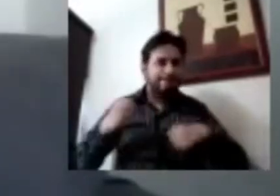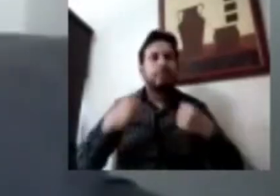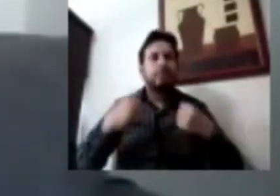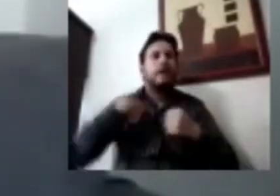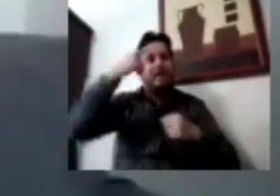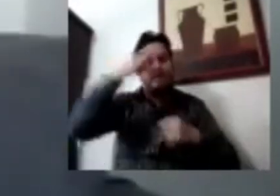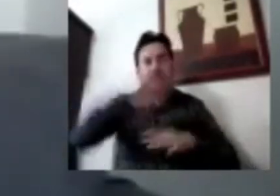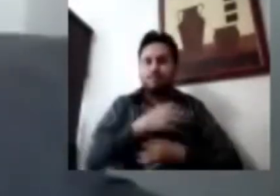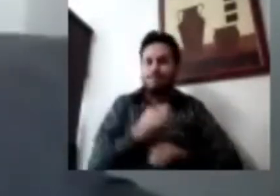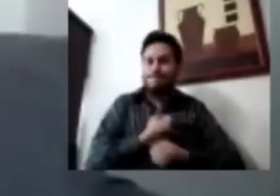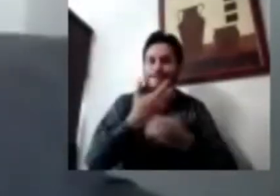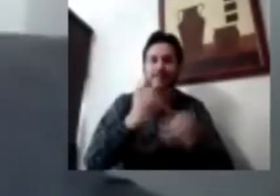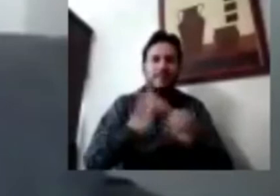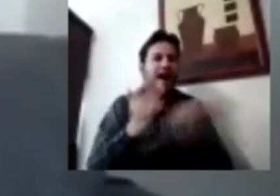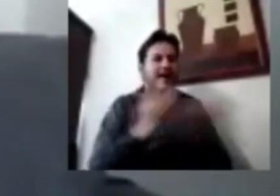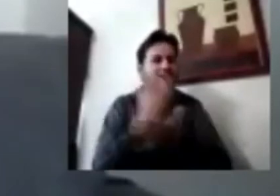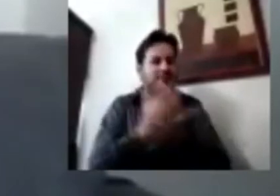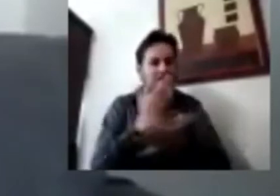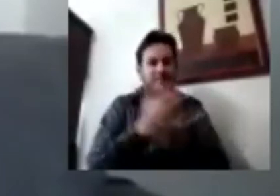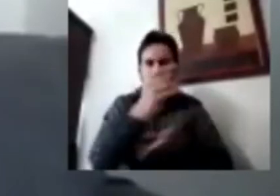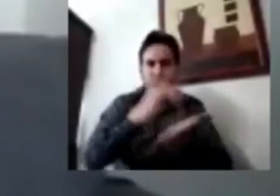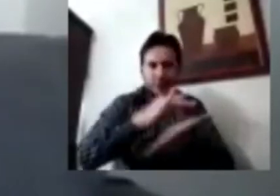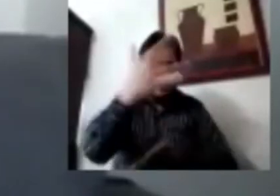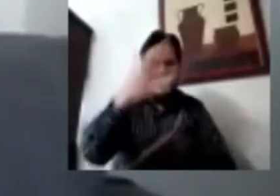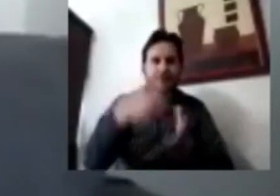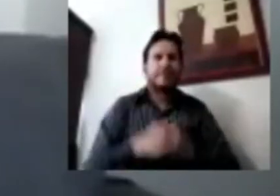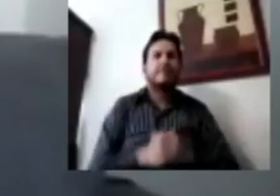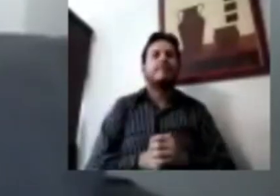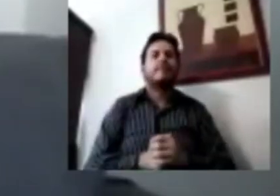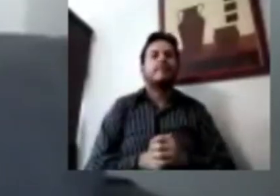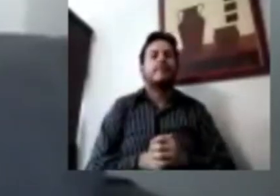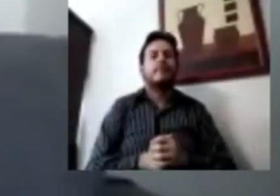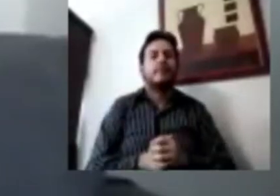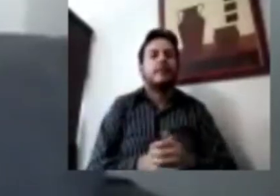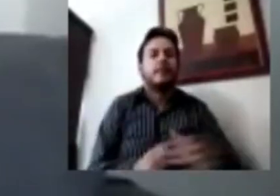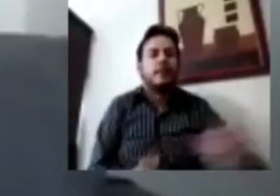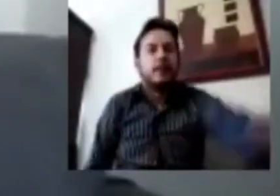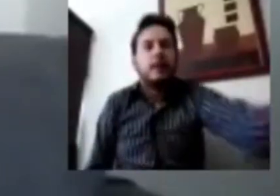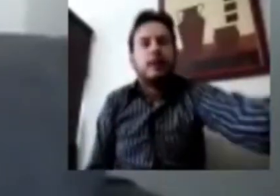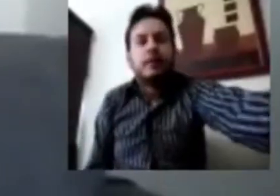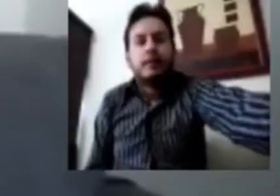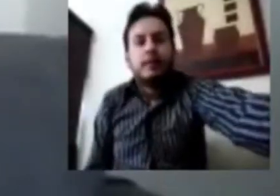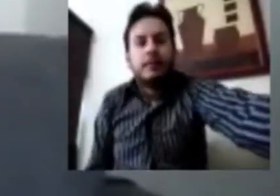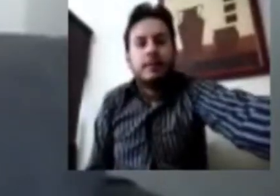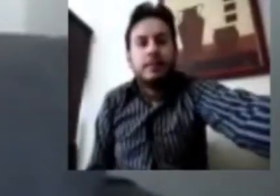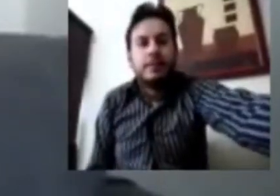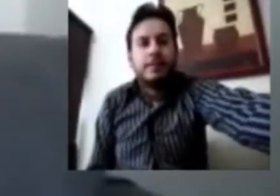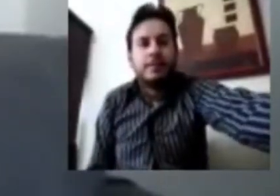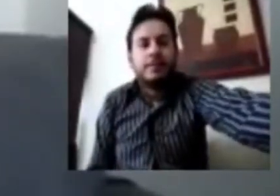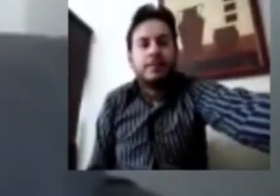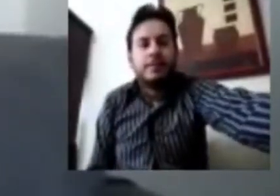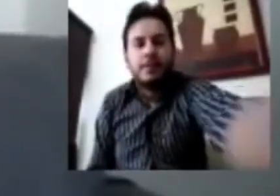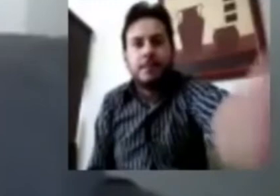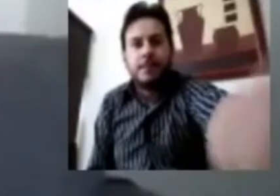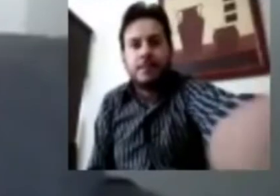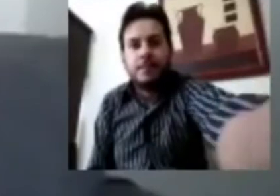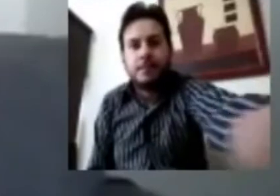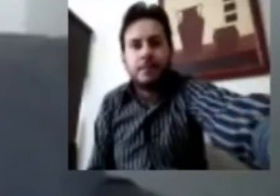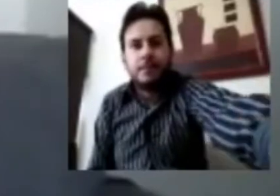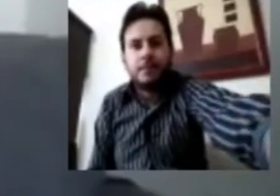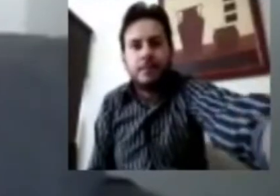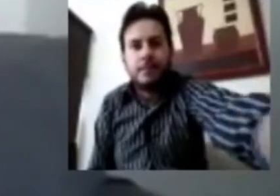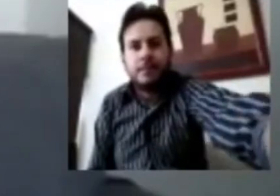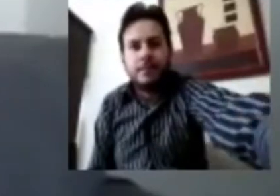accesible este conversatorio. Graciela, pues te queremos escuchar a ti. Sabemos que eres experta en desigualdad.